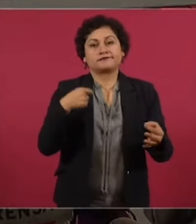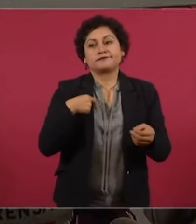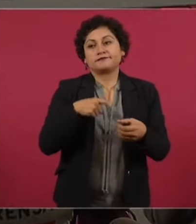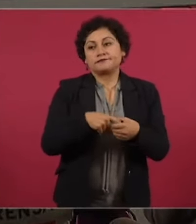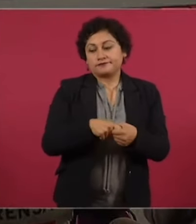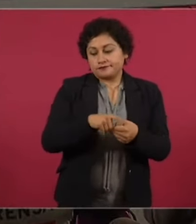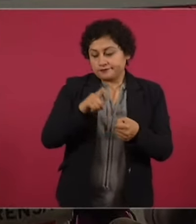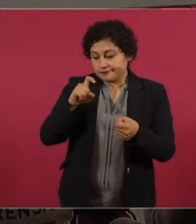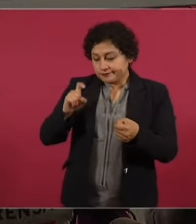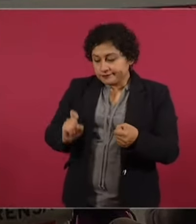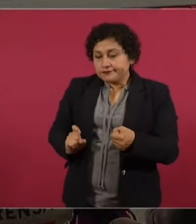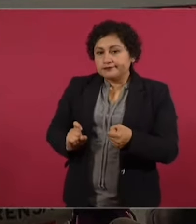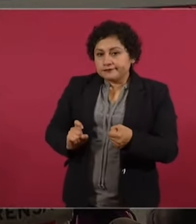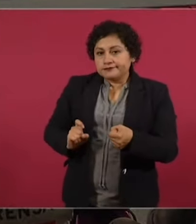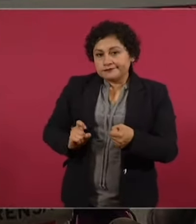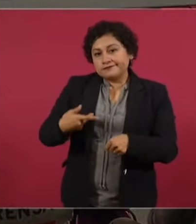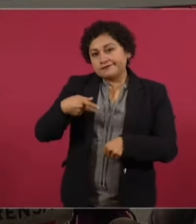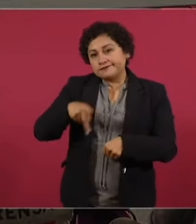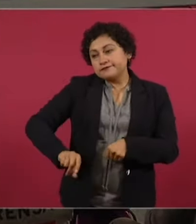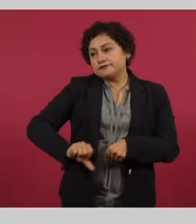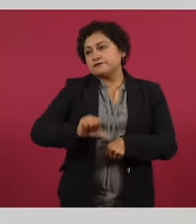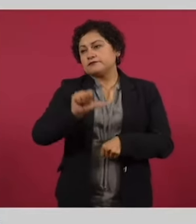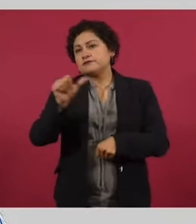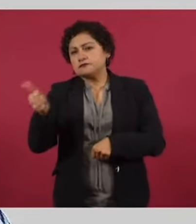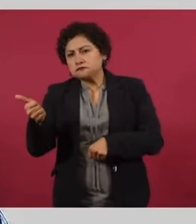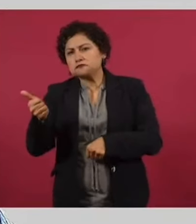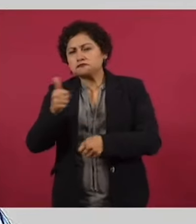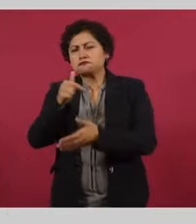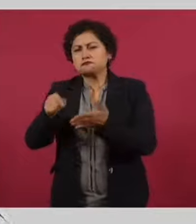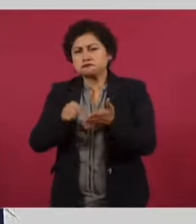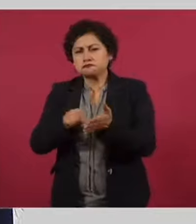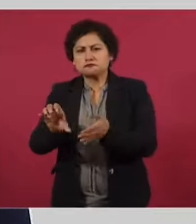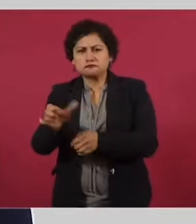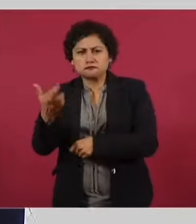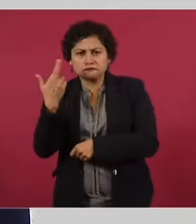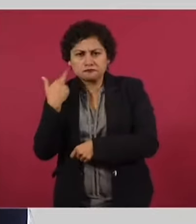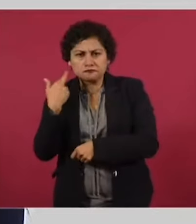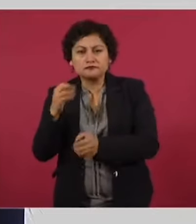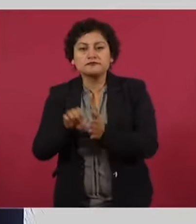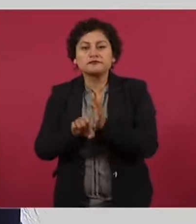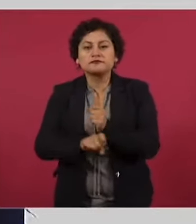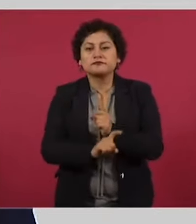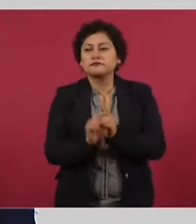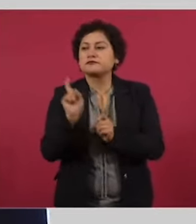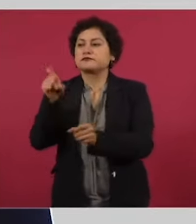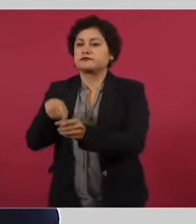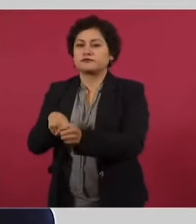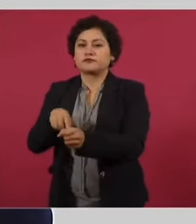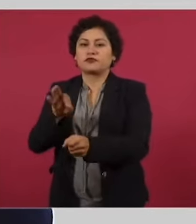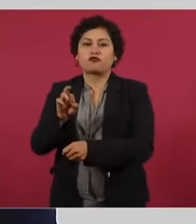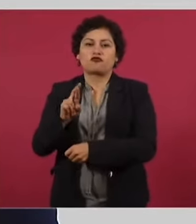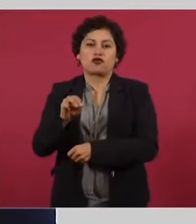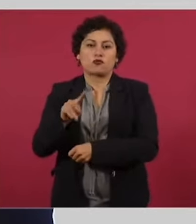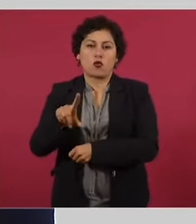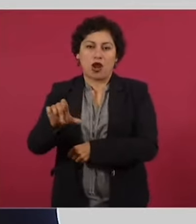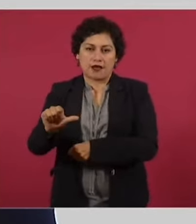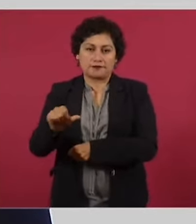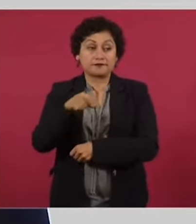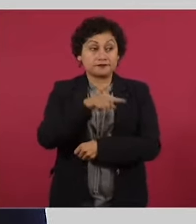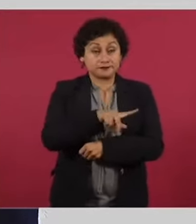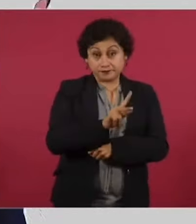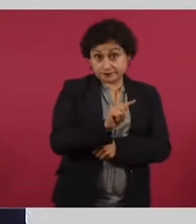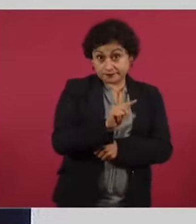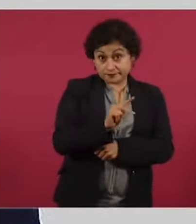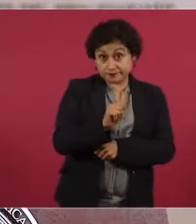en otros espacios informativos en radio como Grupo Fórmula. En su despedida aludió